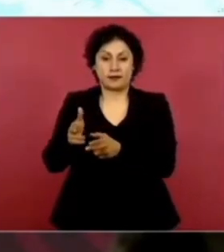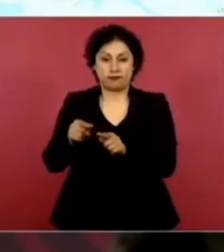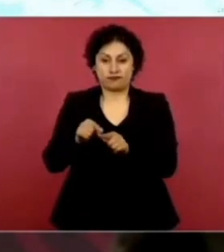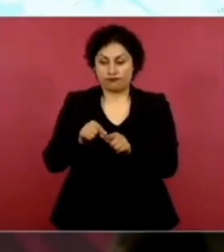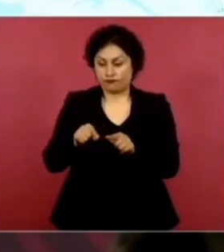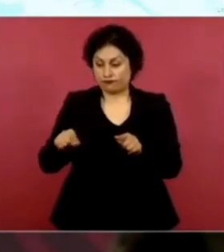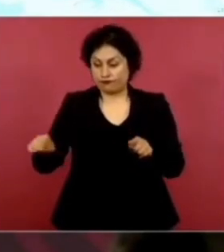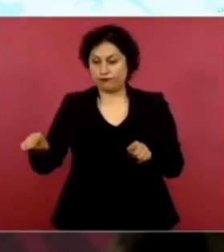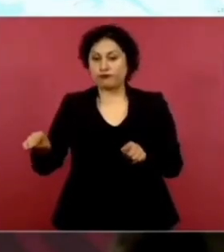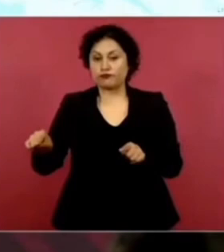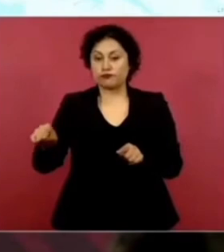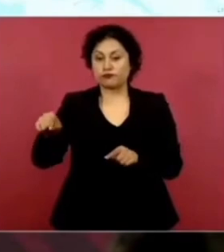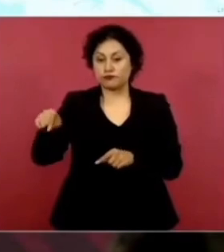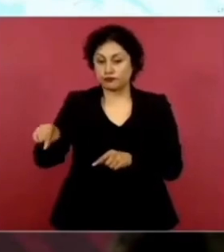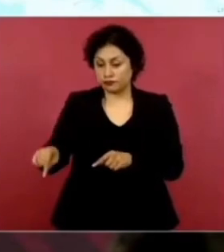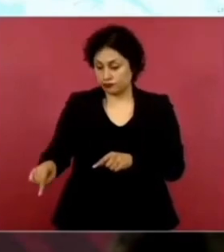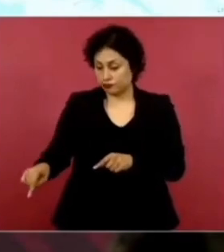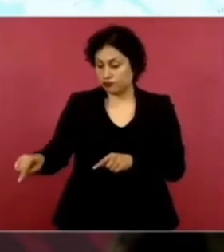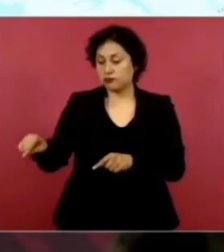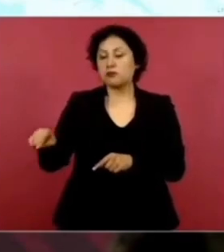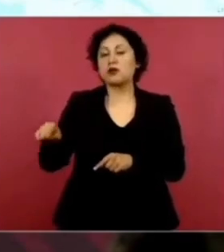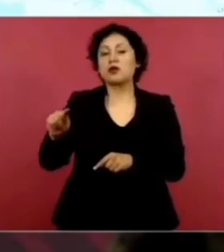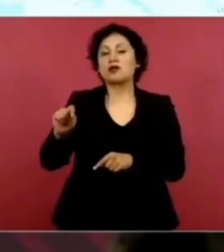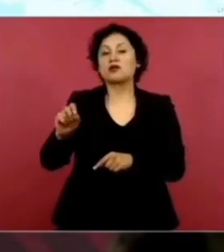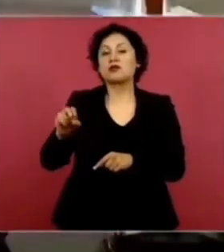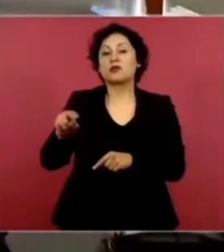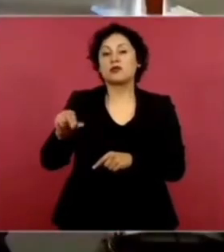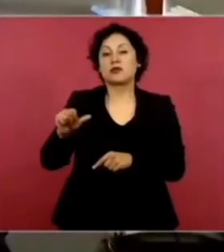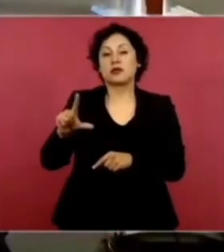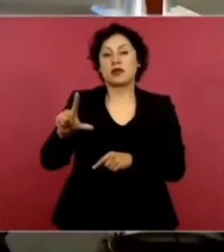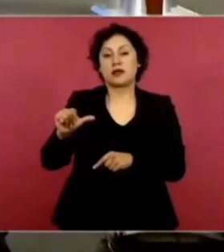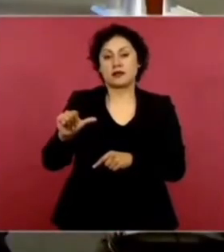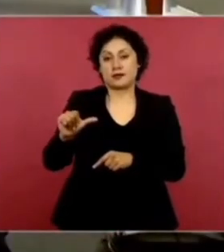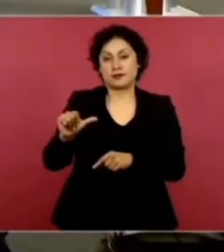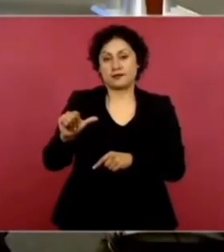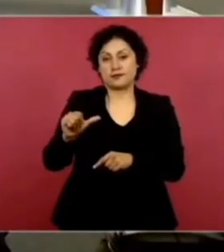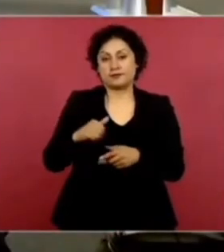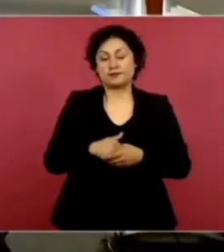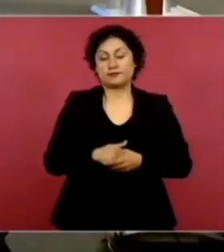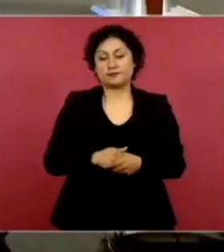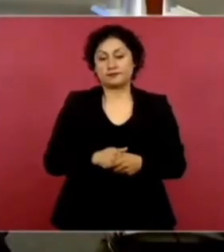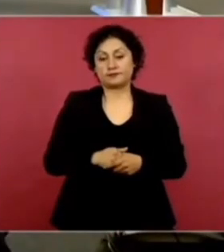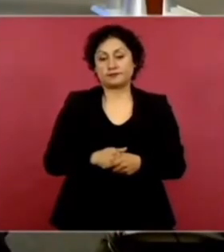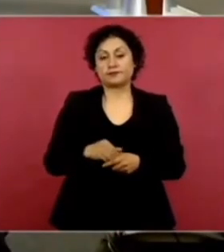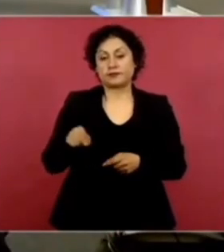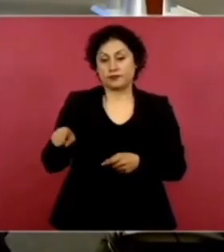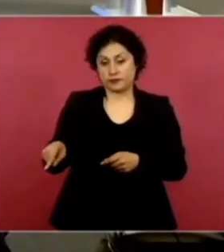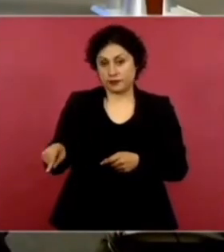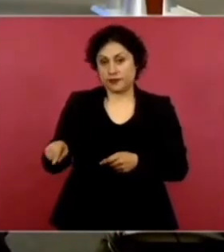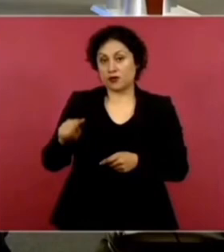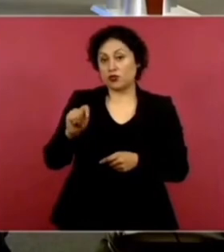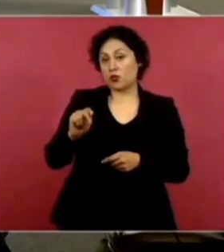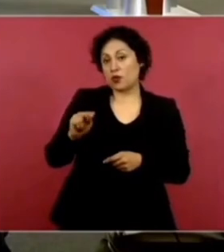y bajamos en tonalá. Aquí hicimos. Una reunión.